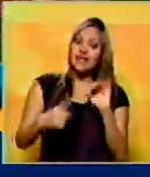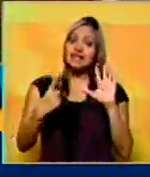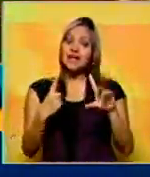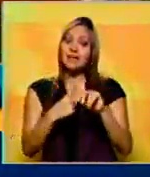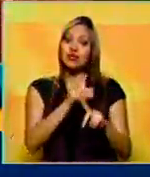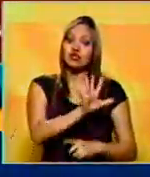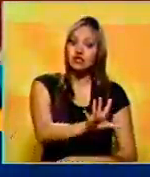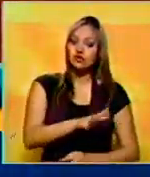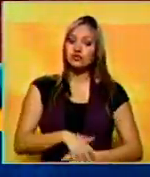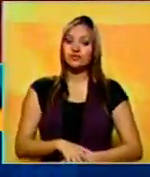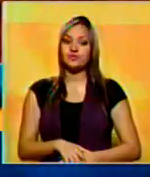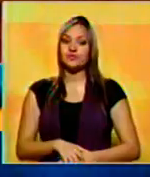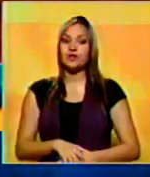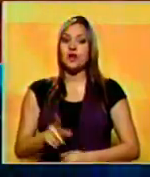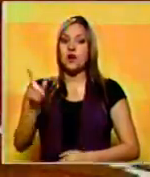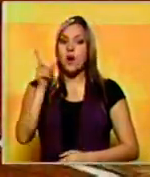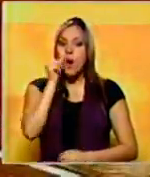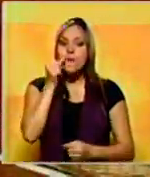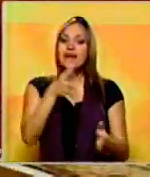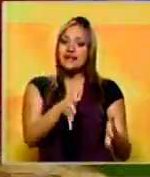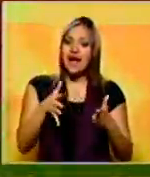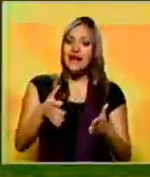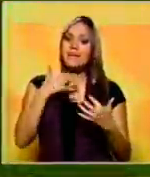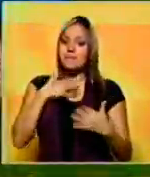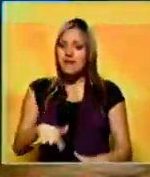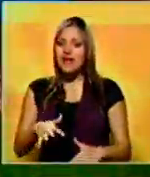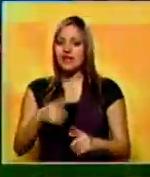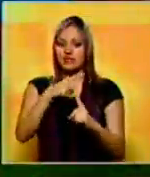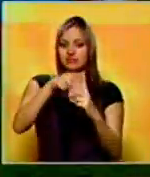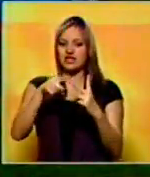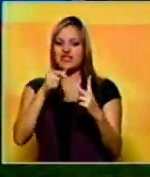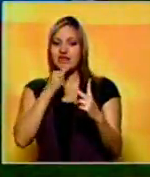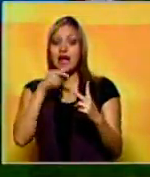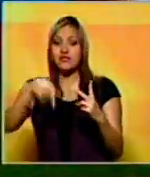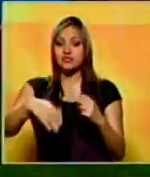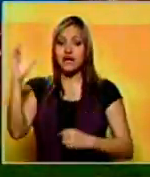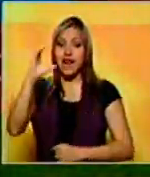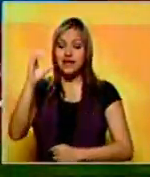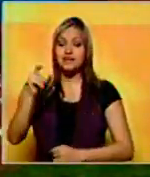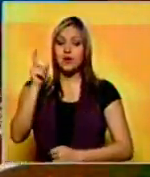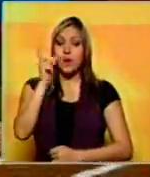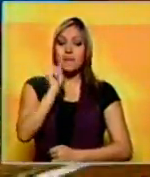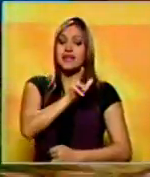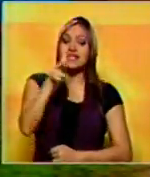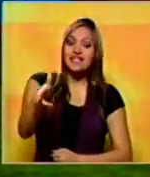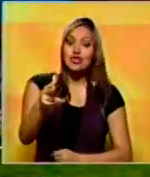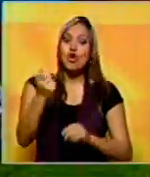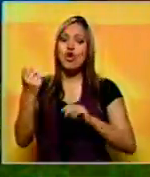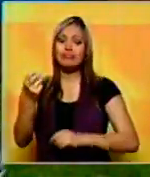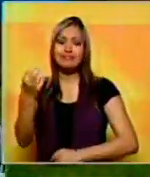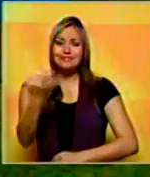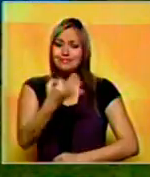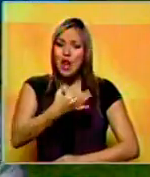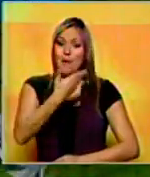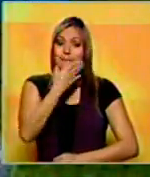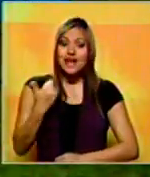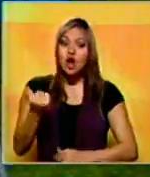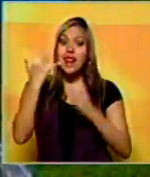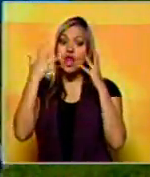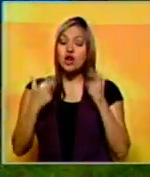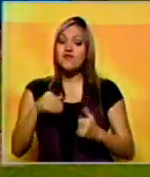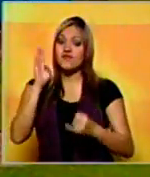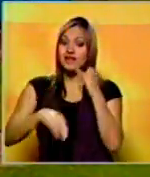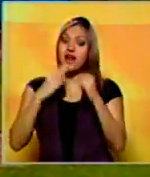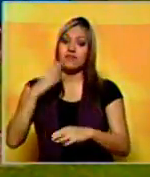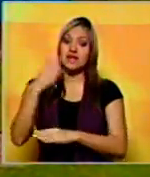6 por 5. Bueno, ya Machi perdió Enrique González. Acá en Caracas, Jesús Aguilar dio el hit de oro en el décimo episodio y los Leones vencieron a los